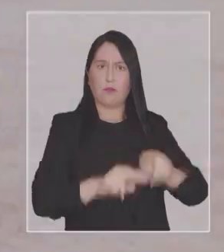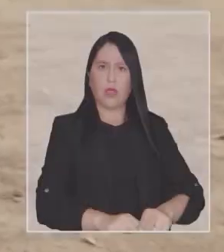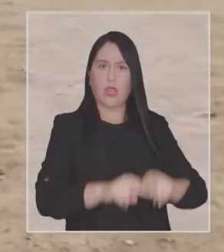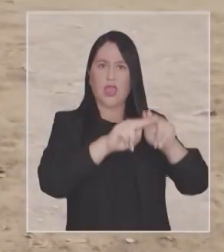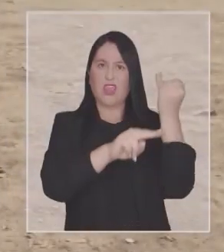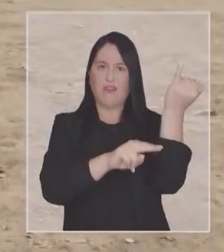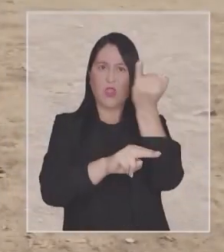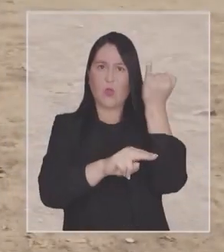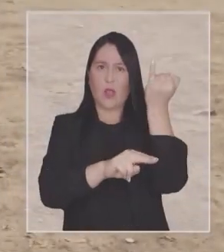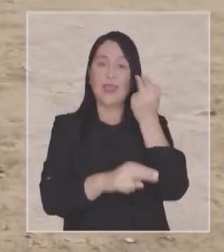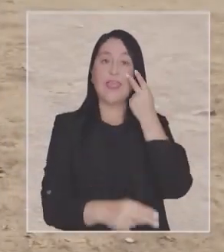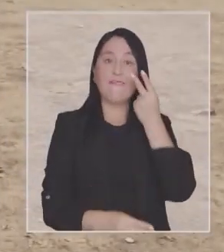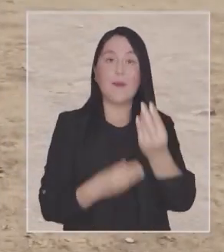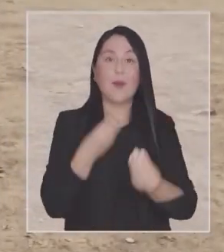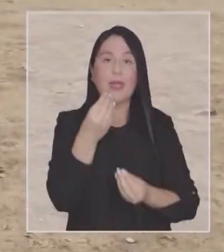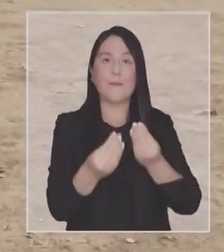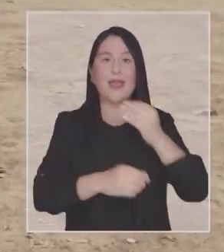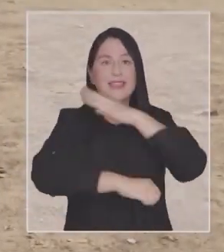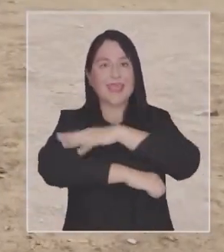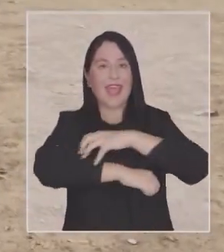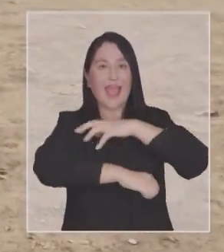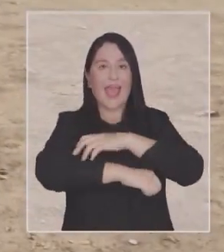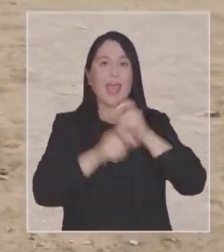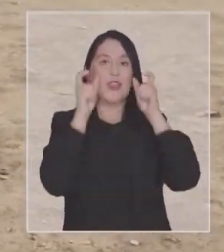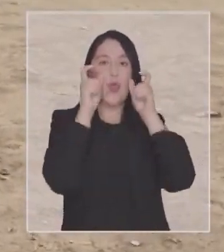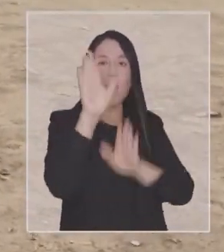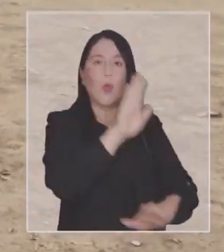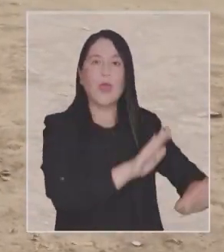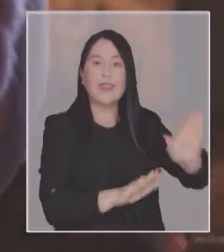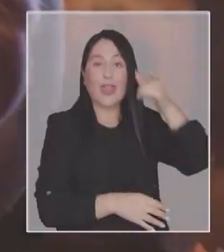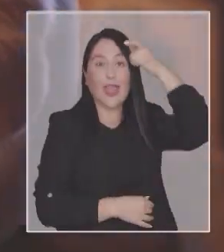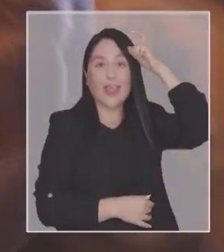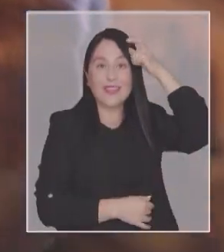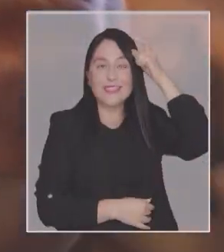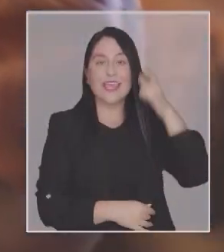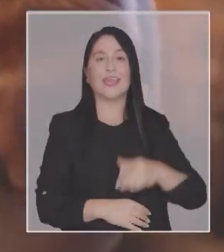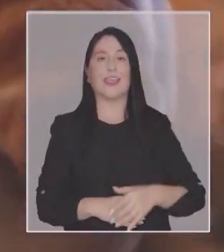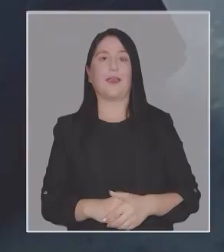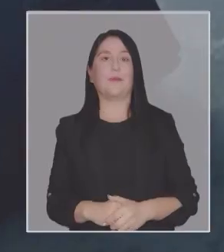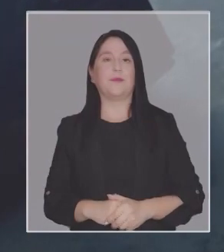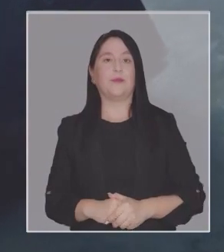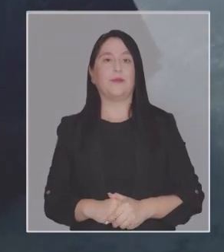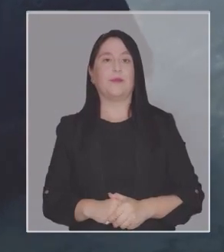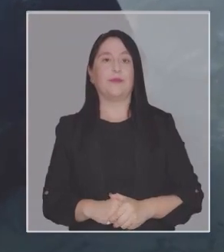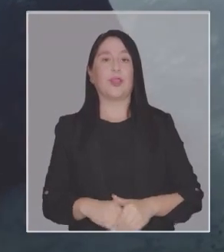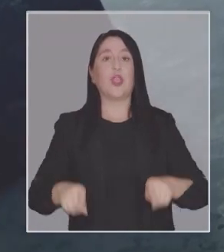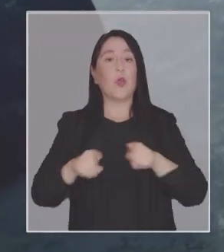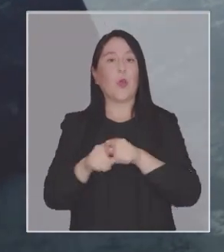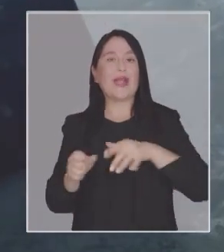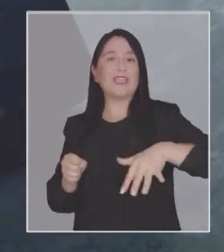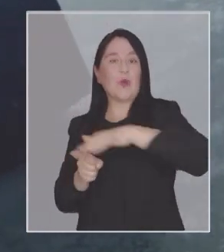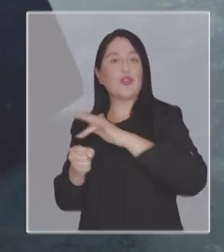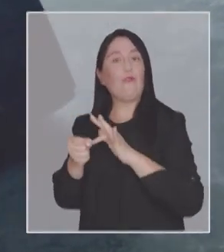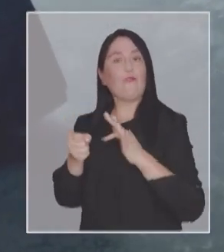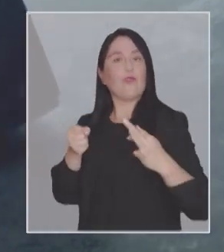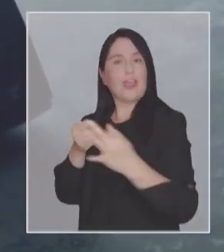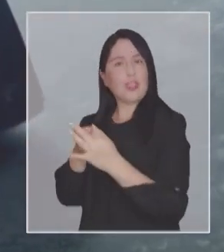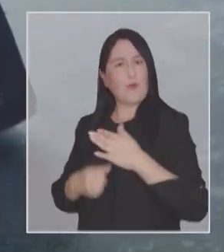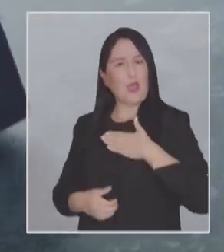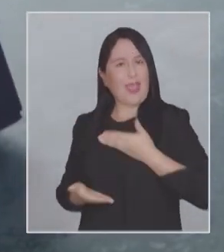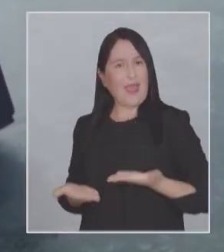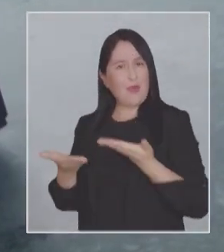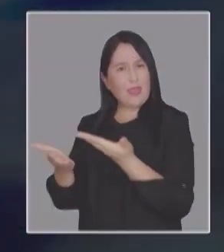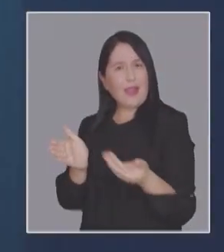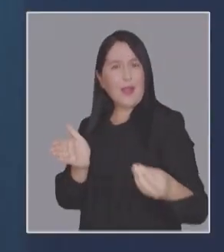Y ya vimos lo que pasa cuando dejamos al gato cuidando la carnicería. Como en el caso de fundaciones, ¿acaso queremos